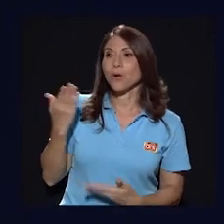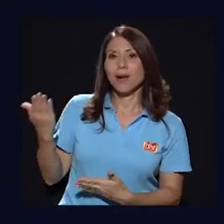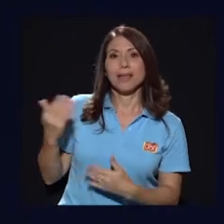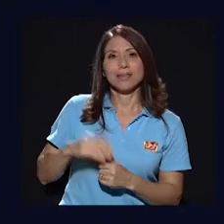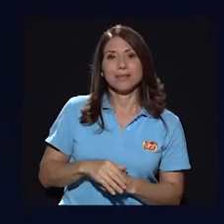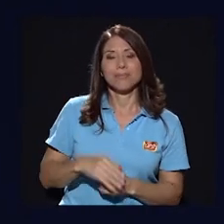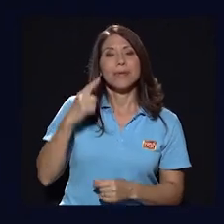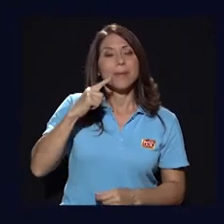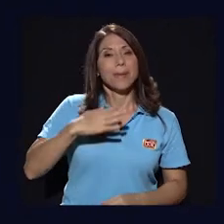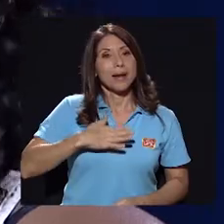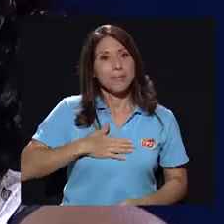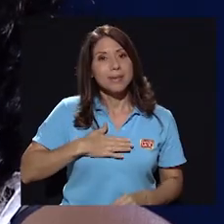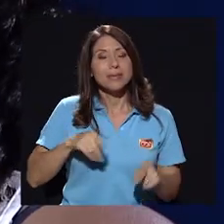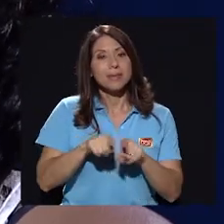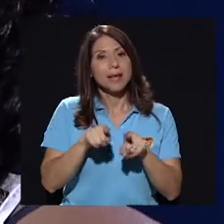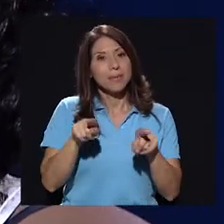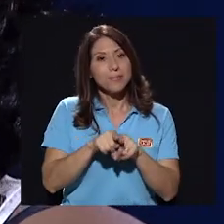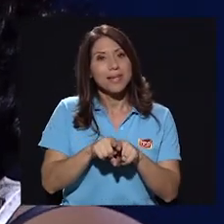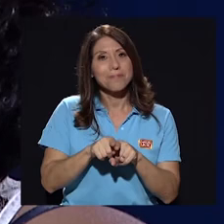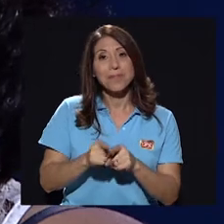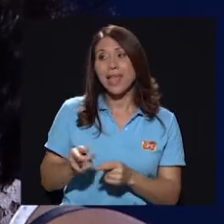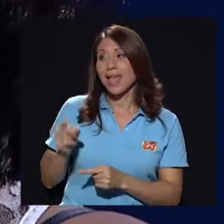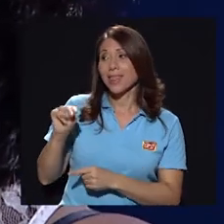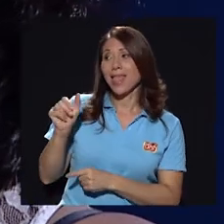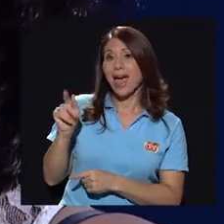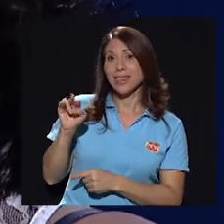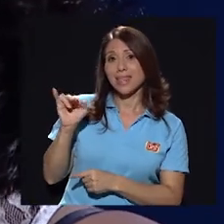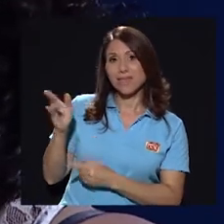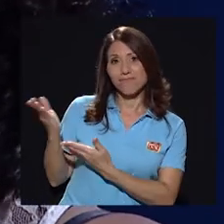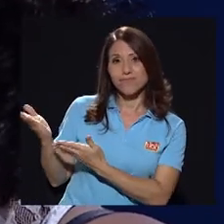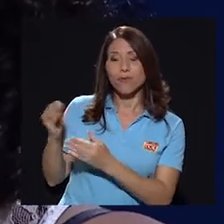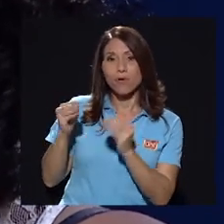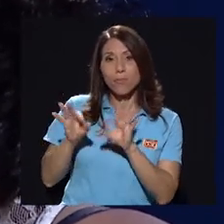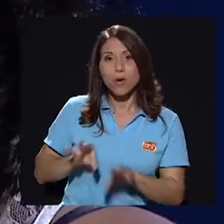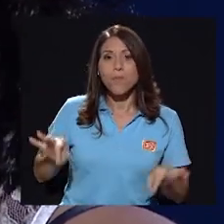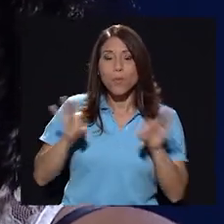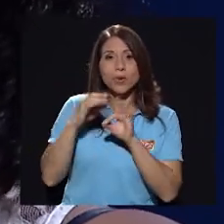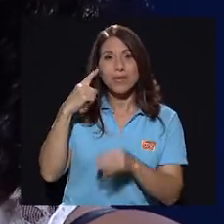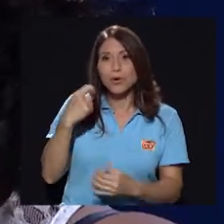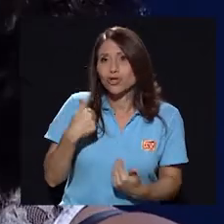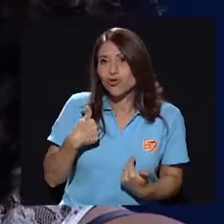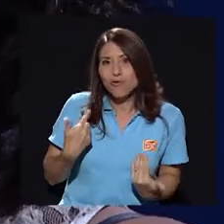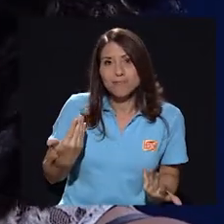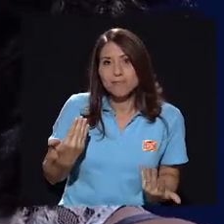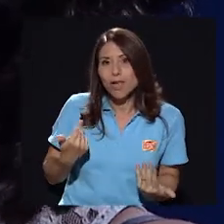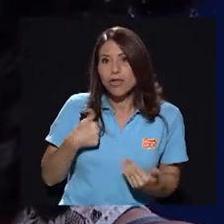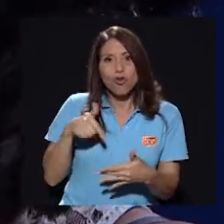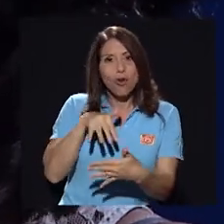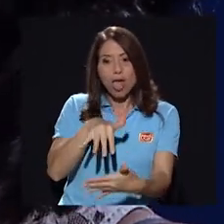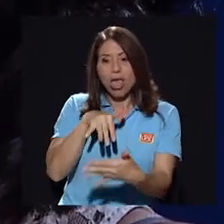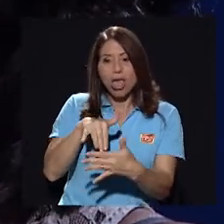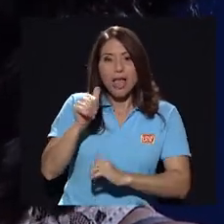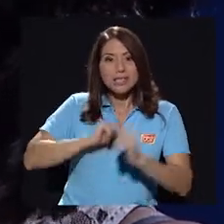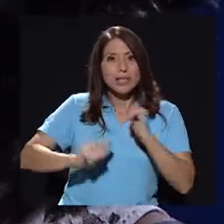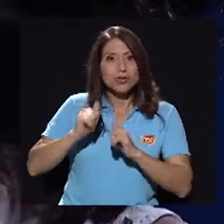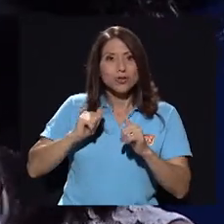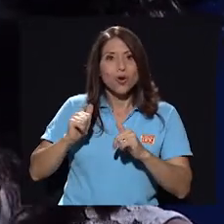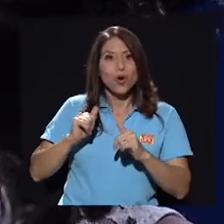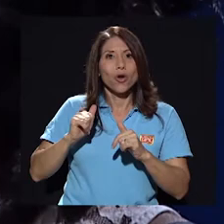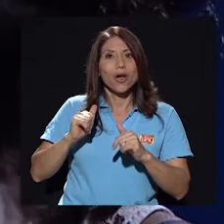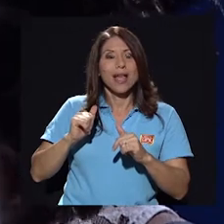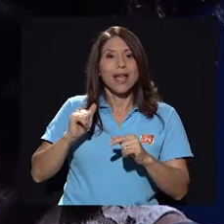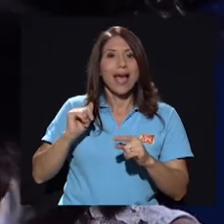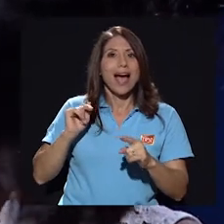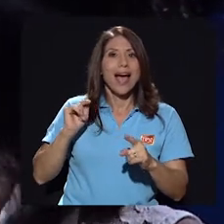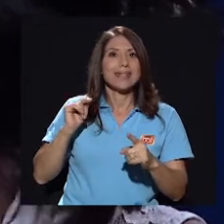siempre se lo digo a Nati que para mí también Nati fue muy importante porque yo no estudié actuación hasta